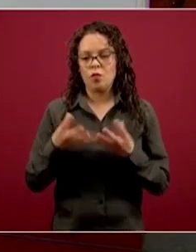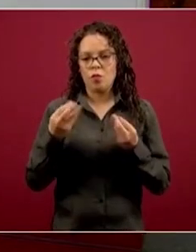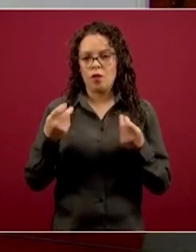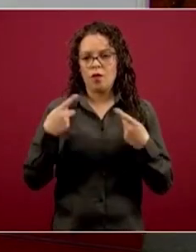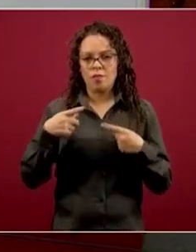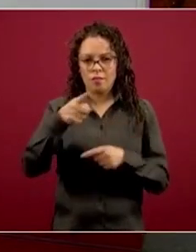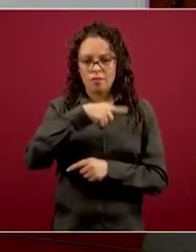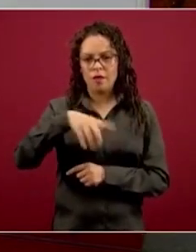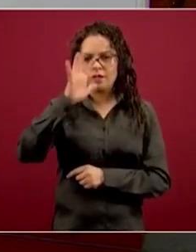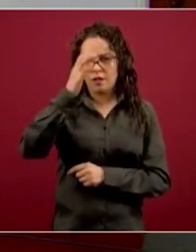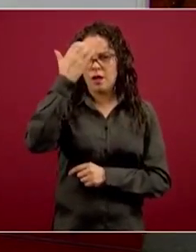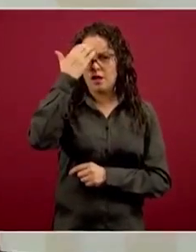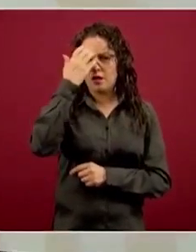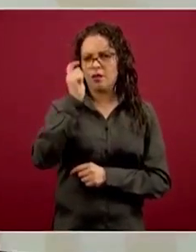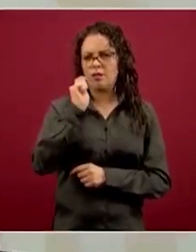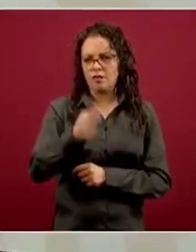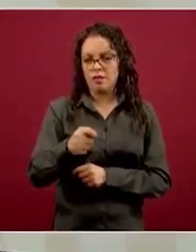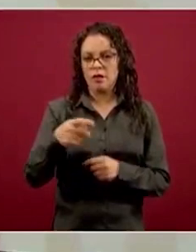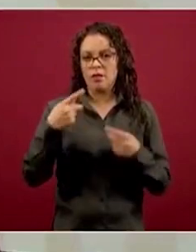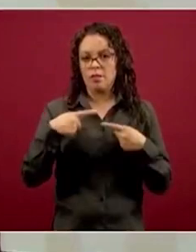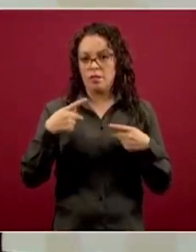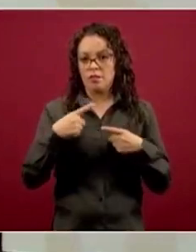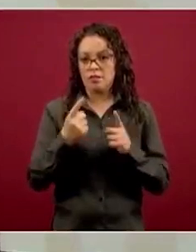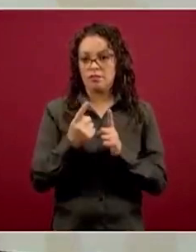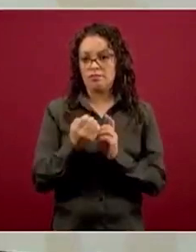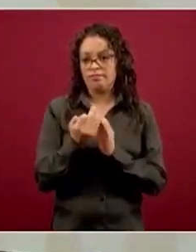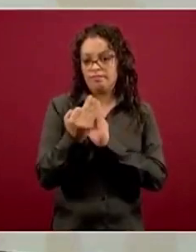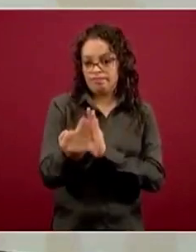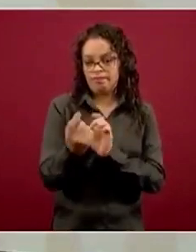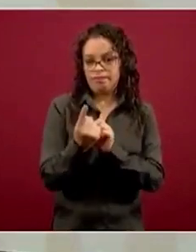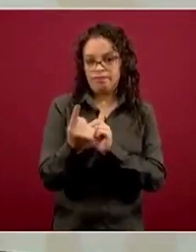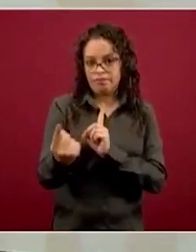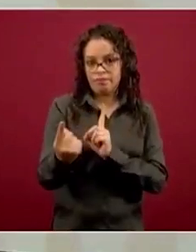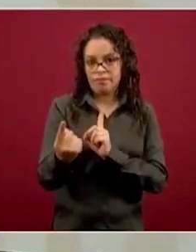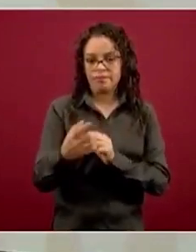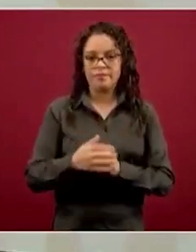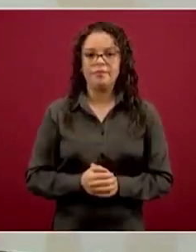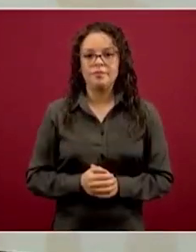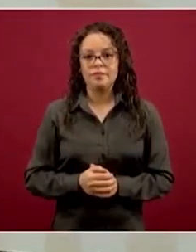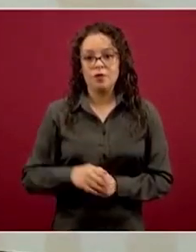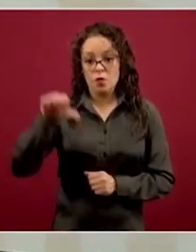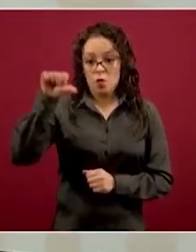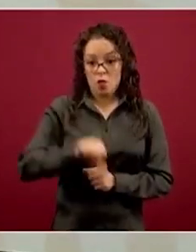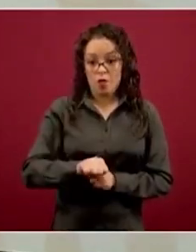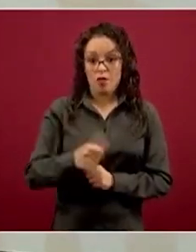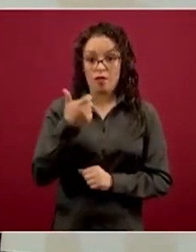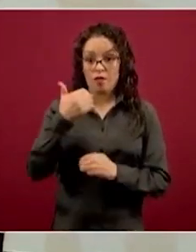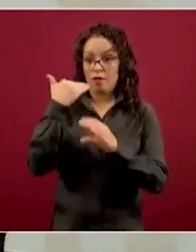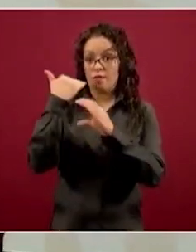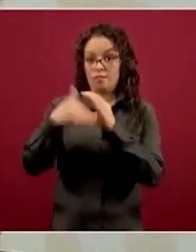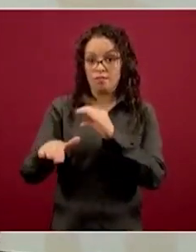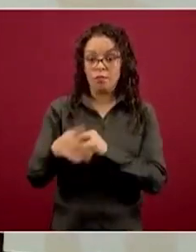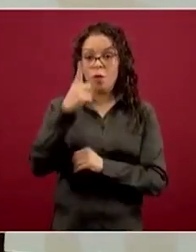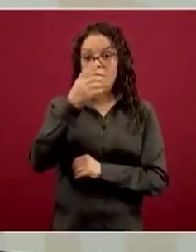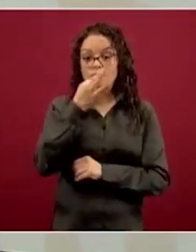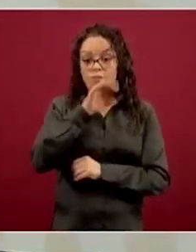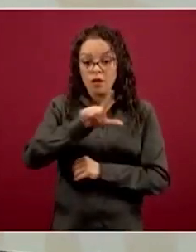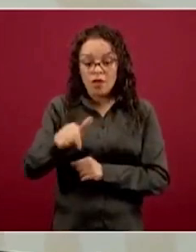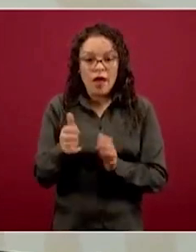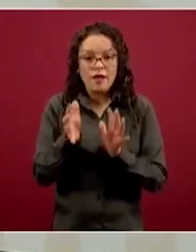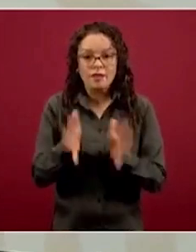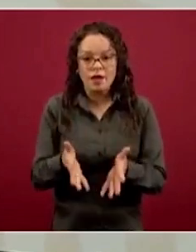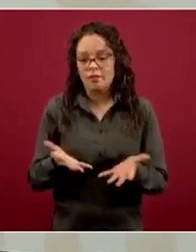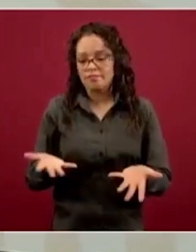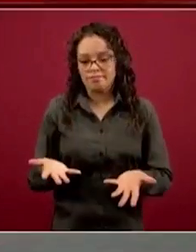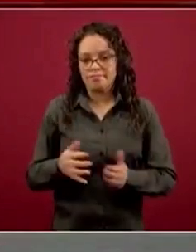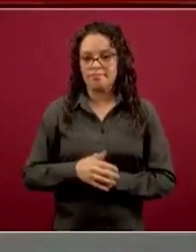acostumbrados, que se hace fecha-valor un minuto después de que se instruye. La tesorería, como hace